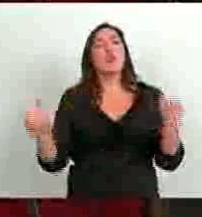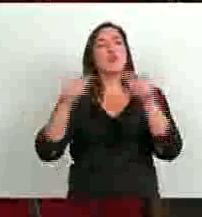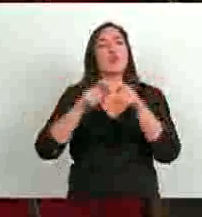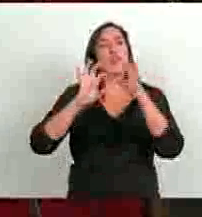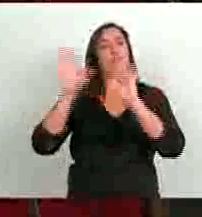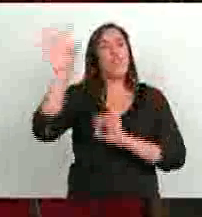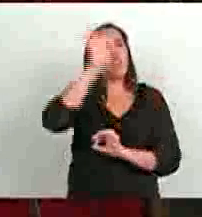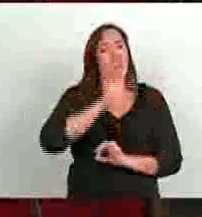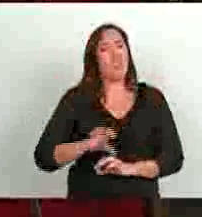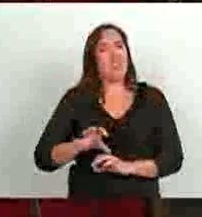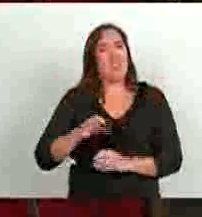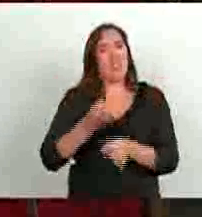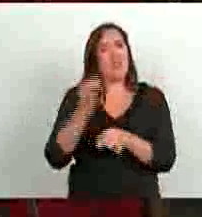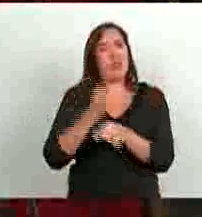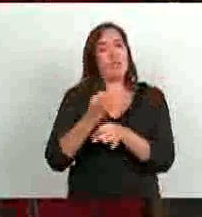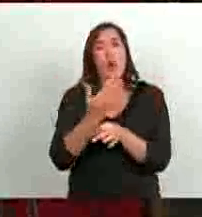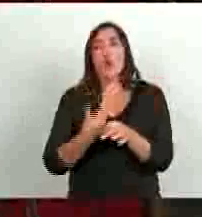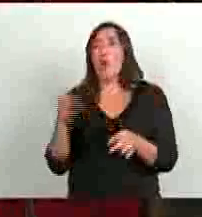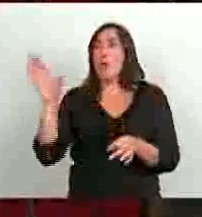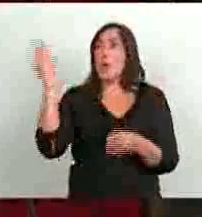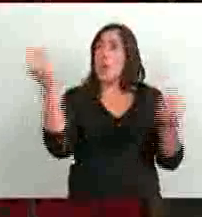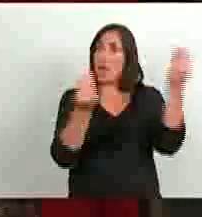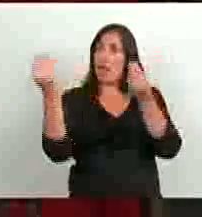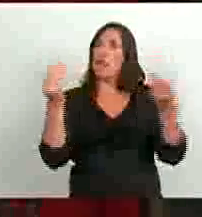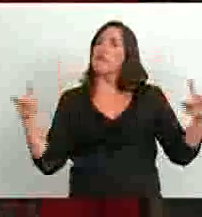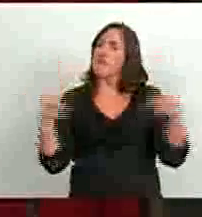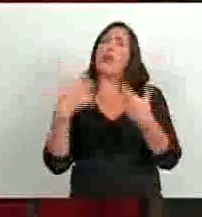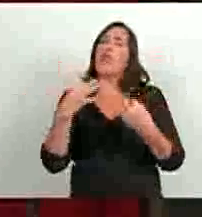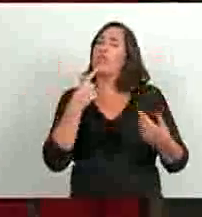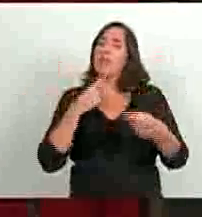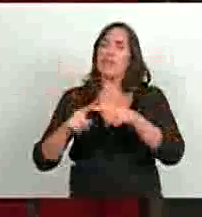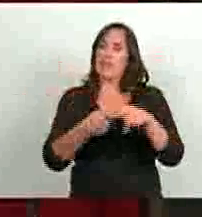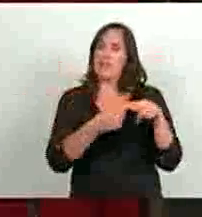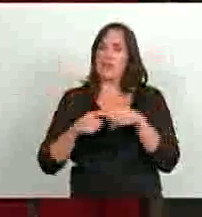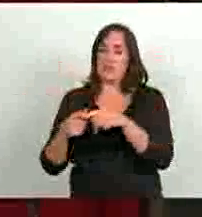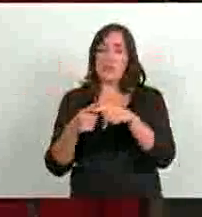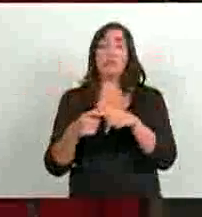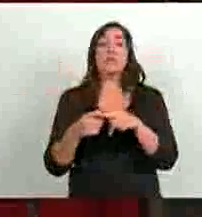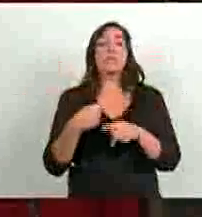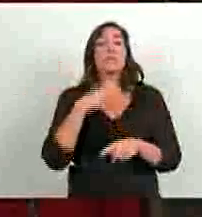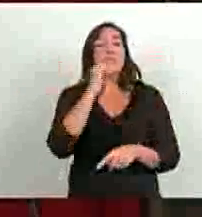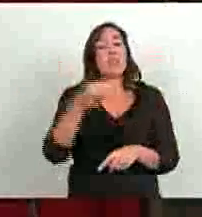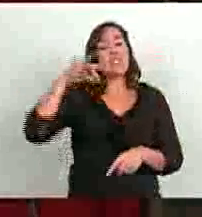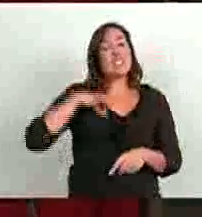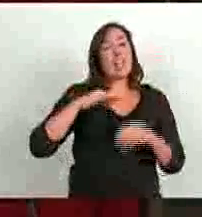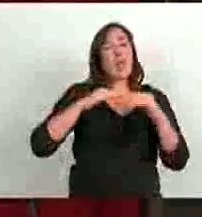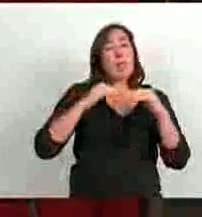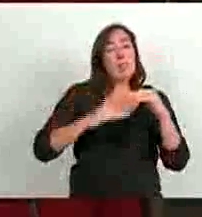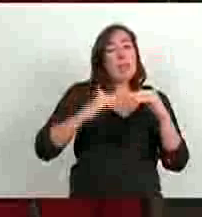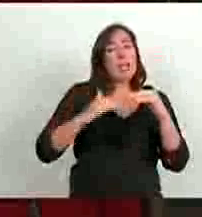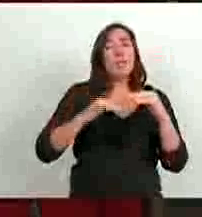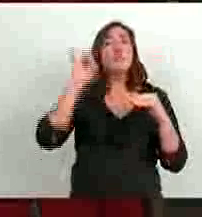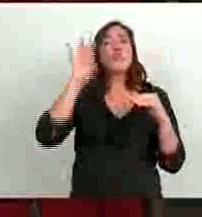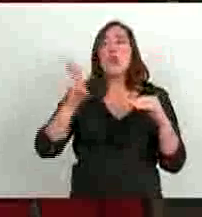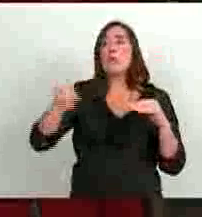Educación, con todos los gobernadores. Quiero también decir que el salario mínimo lo cobra